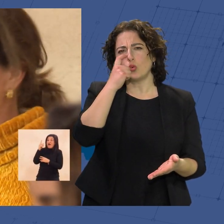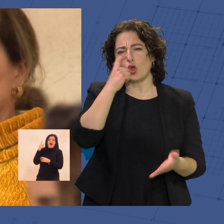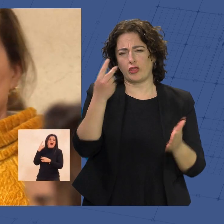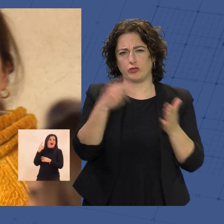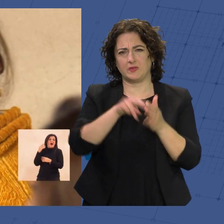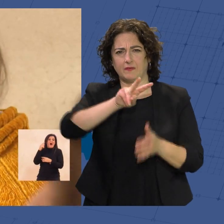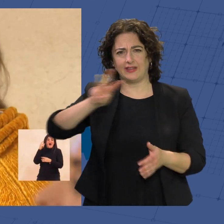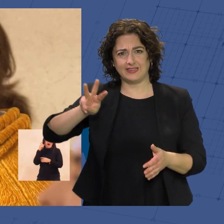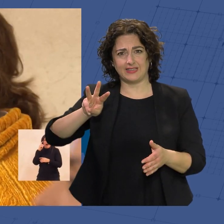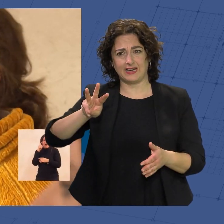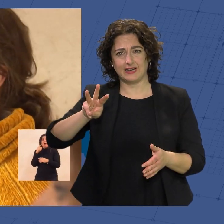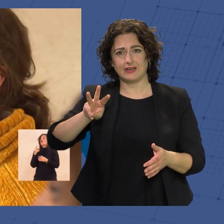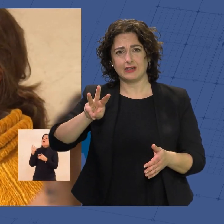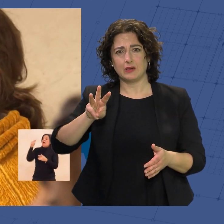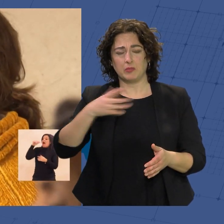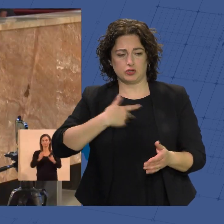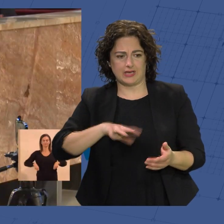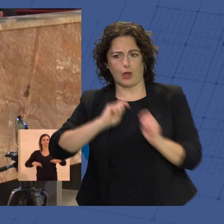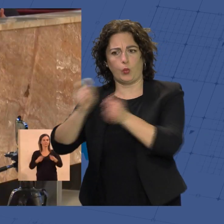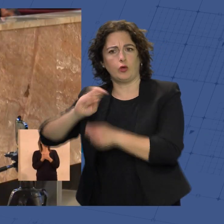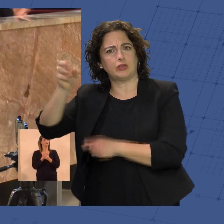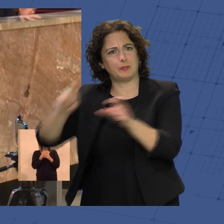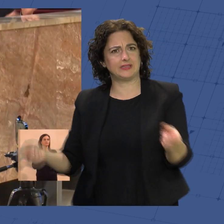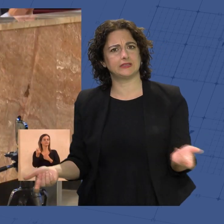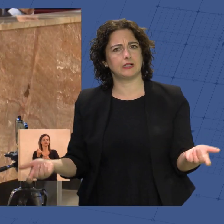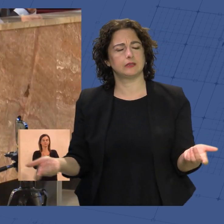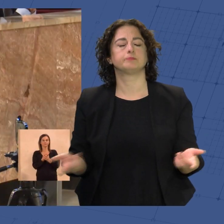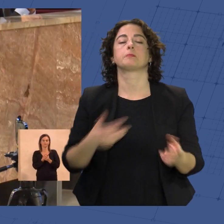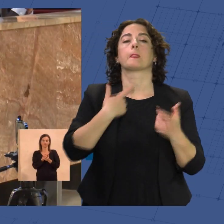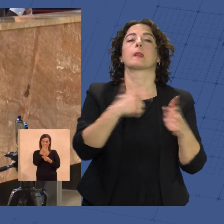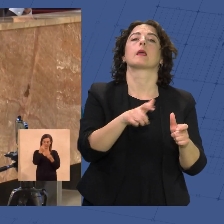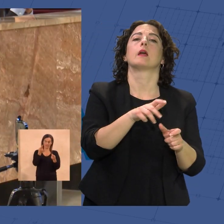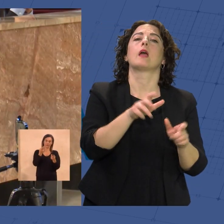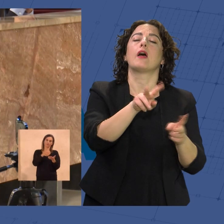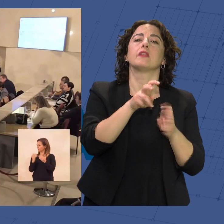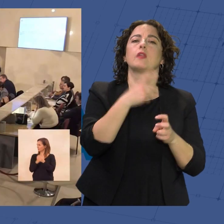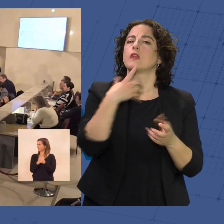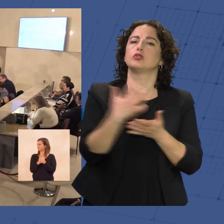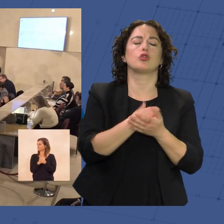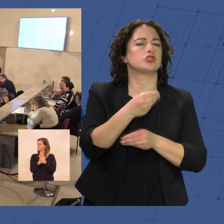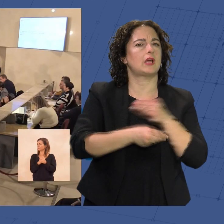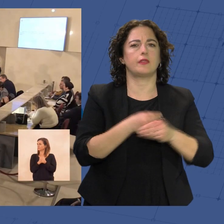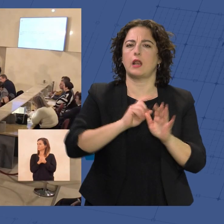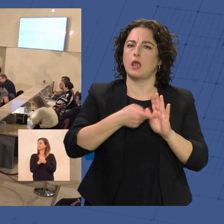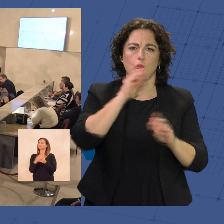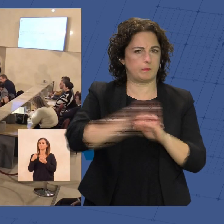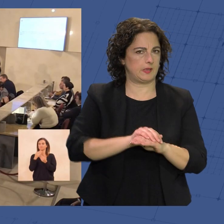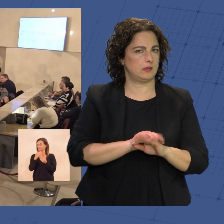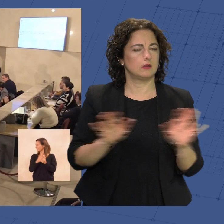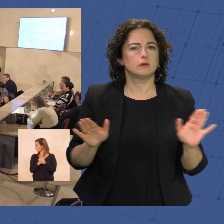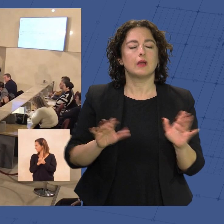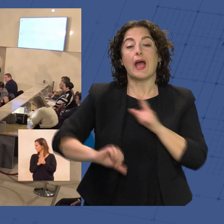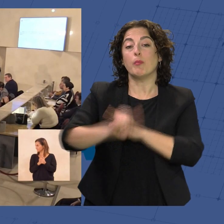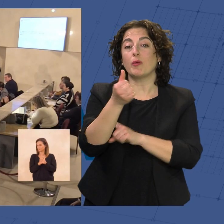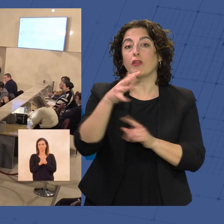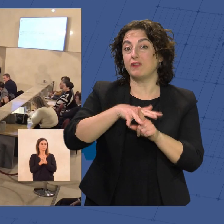Pero si el contrato podía estar adjudicado a otra empresa. Desde el área de Hacienda se asegura que todo se hace bajo el amparo de la ley y que la aprobación de